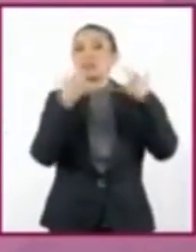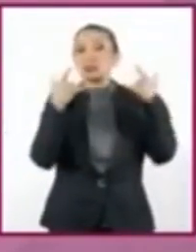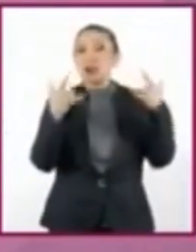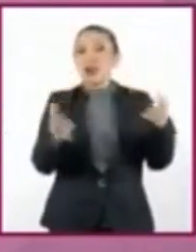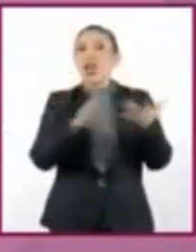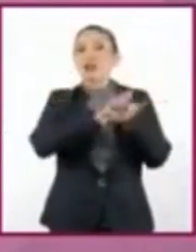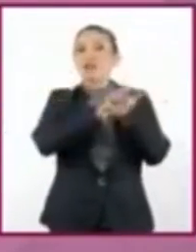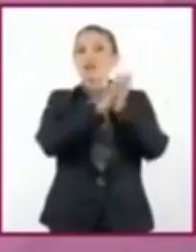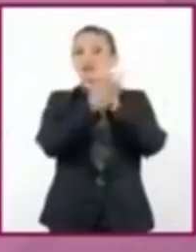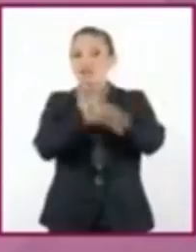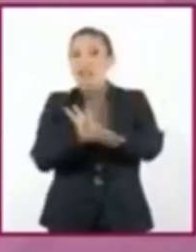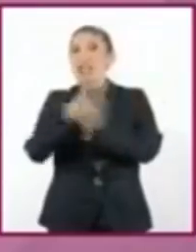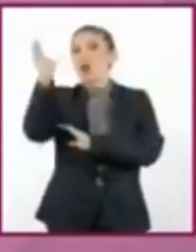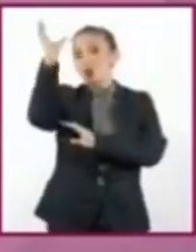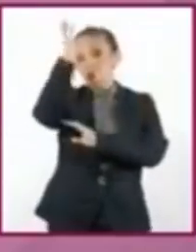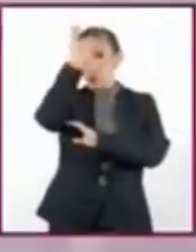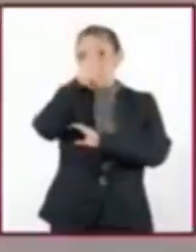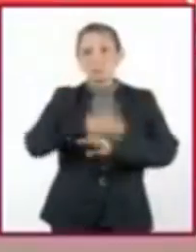evolutiva y cultural.